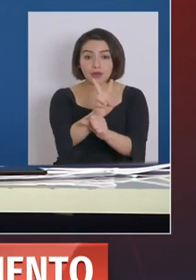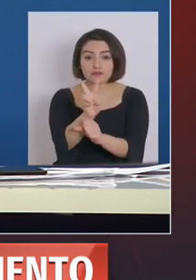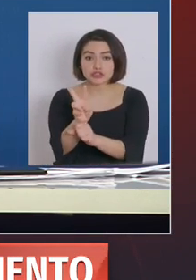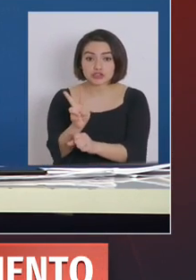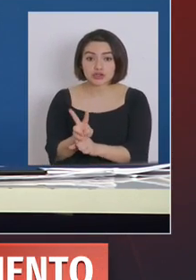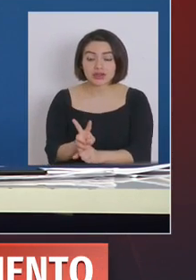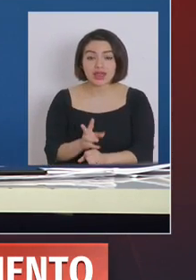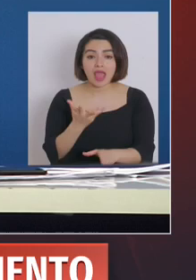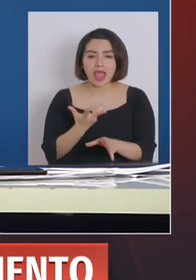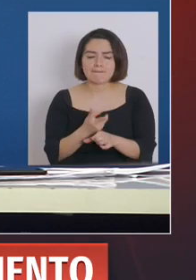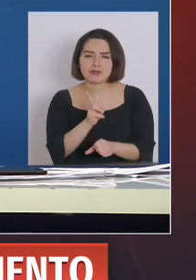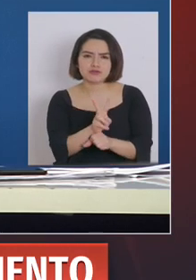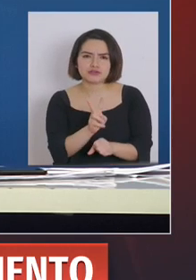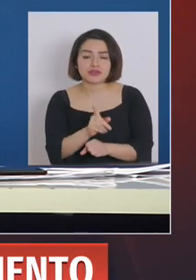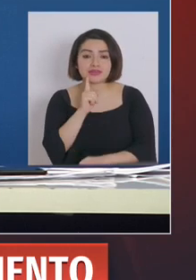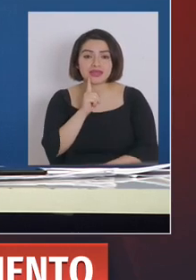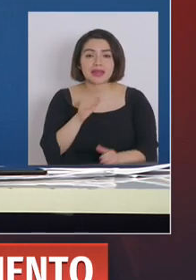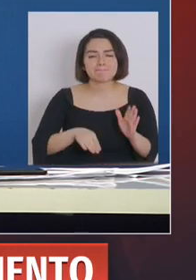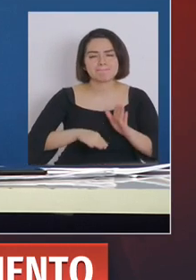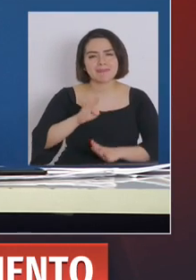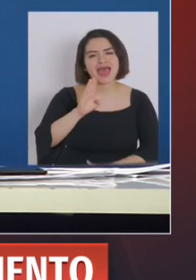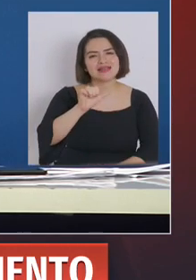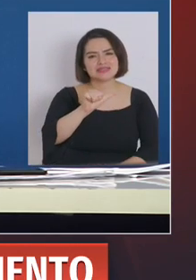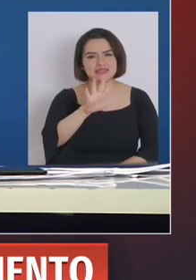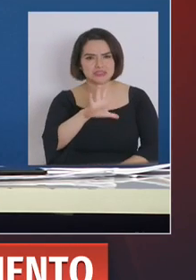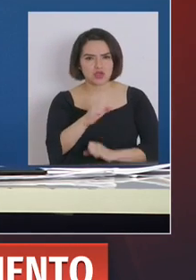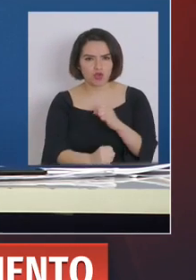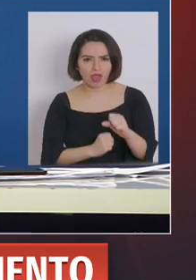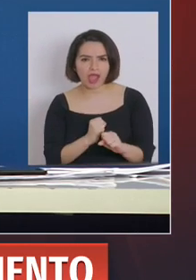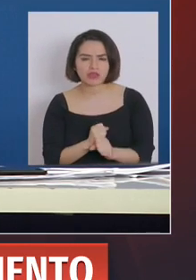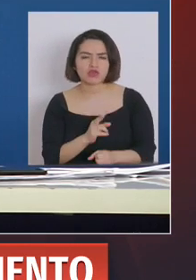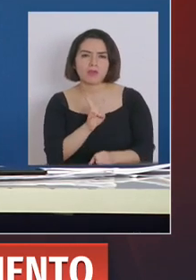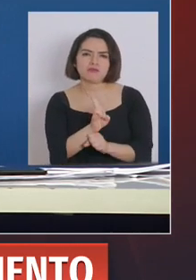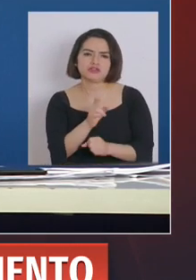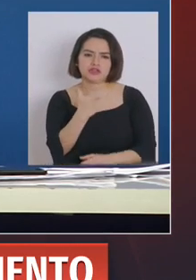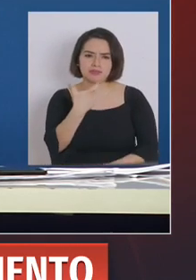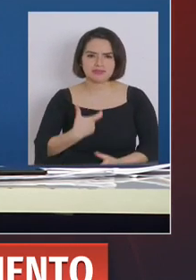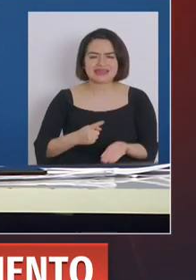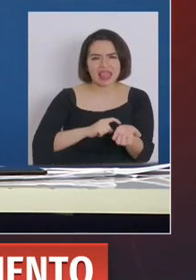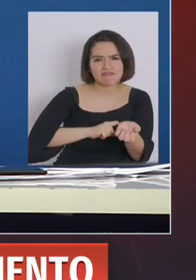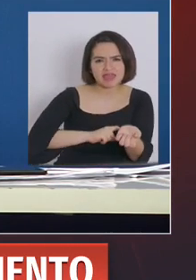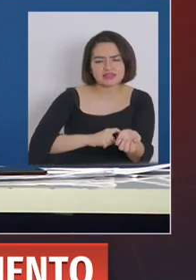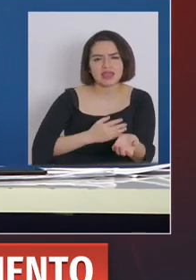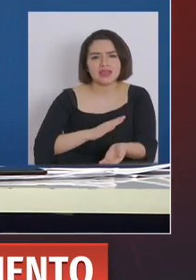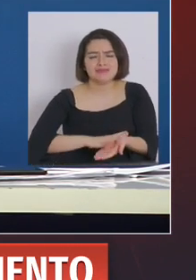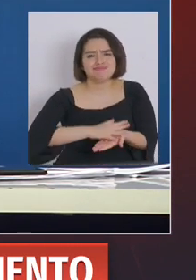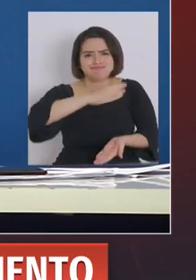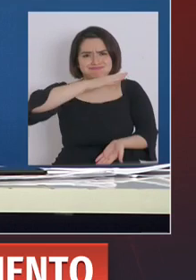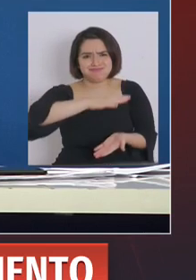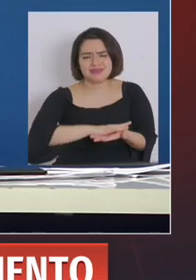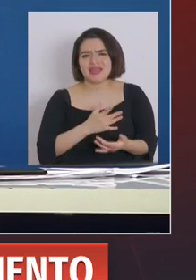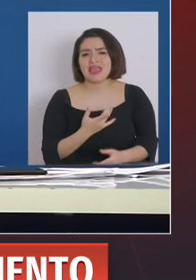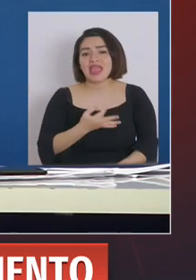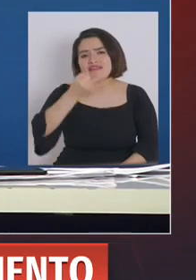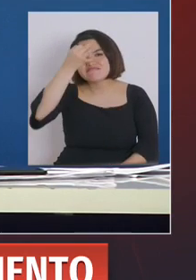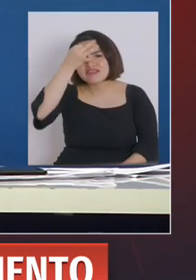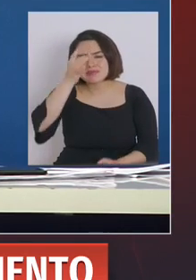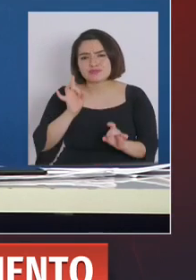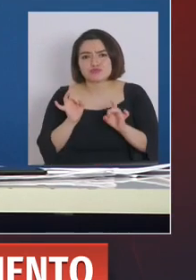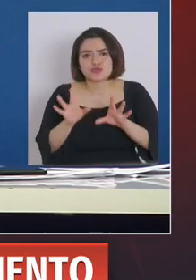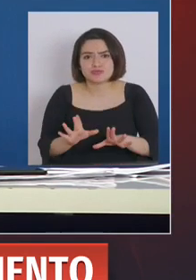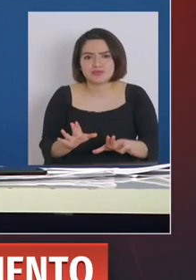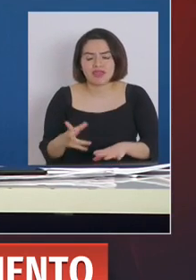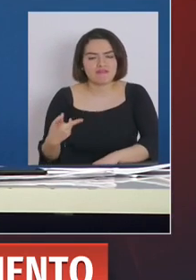hay un profesor que tiene más de 65 años, hay un profesor que tiene diabetes, hipertensión, alguna enfermedad crónica, va a ser